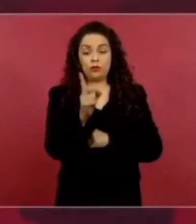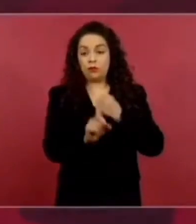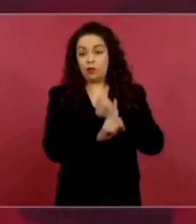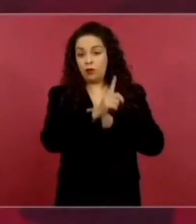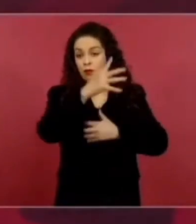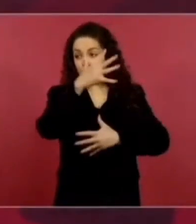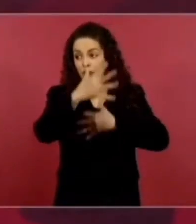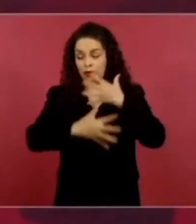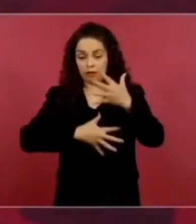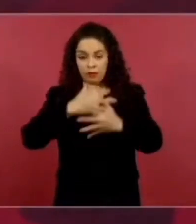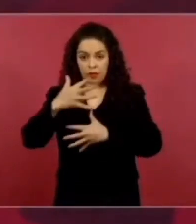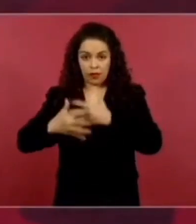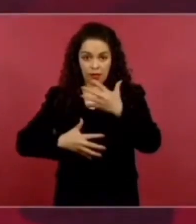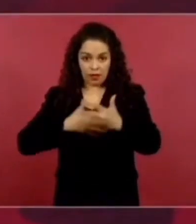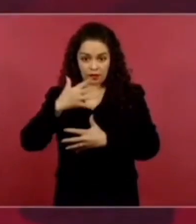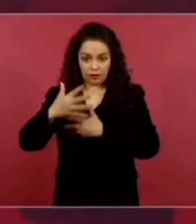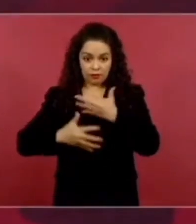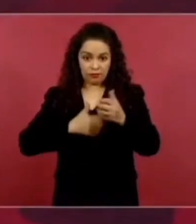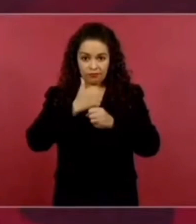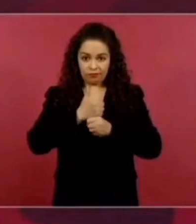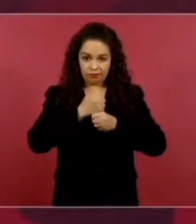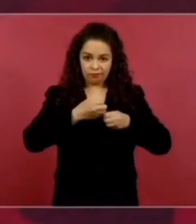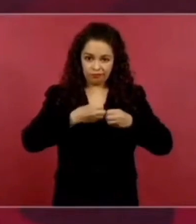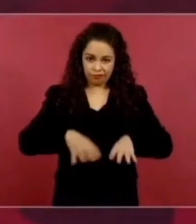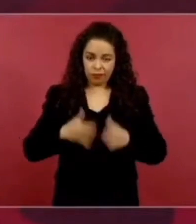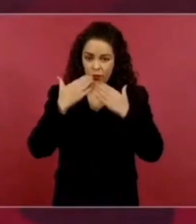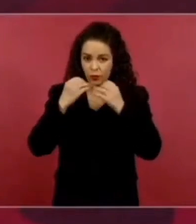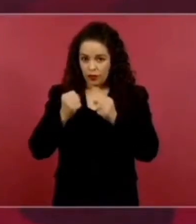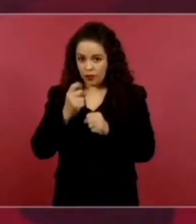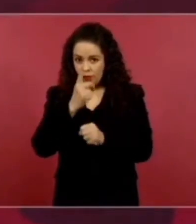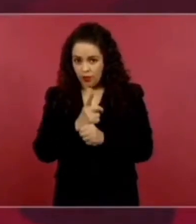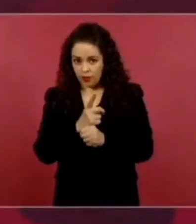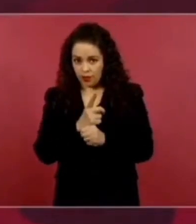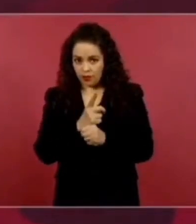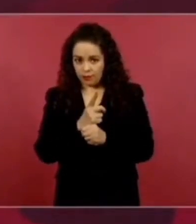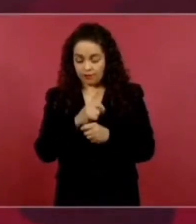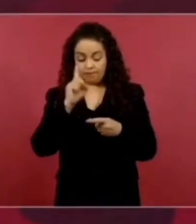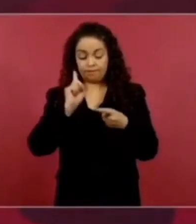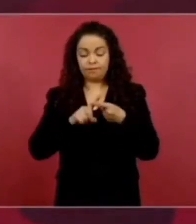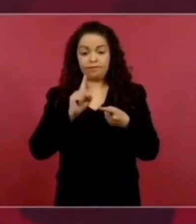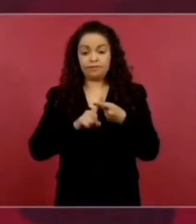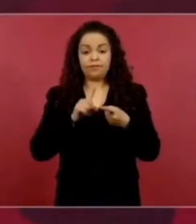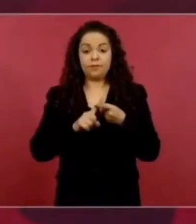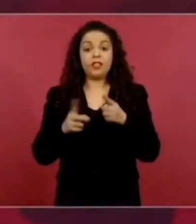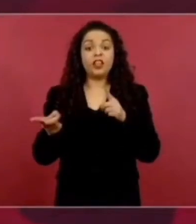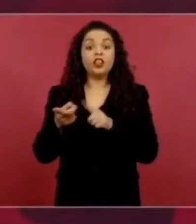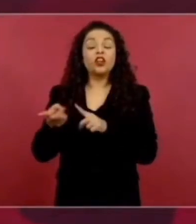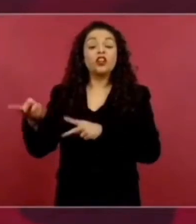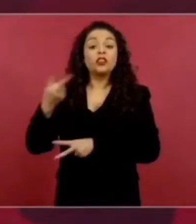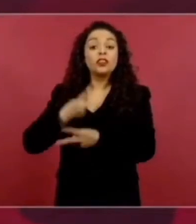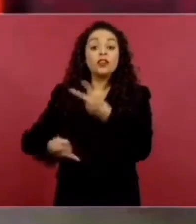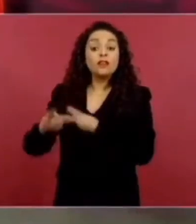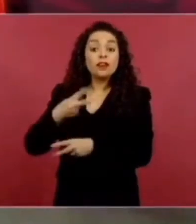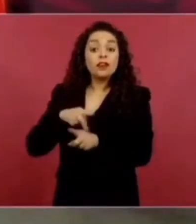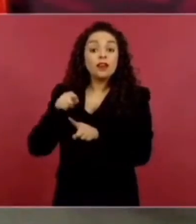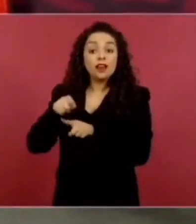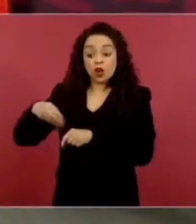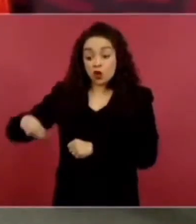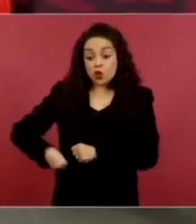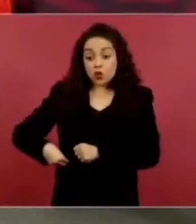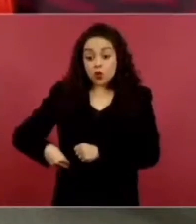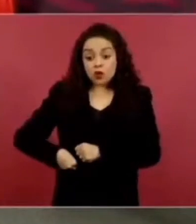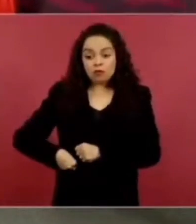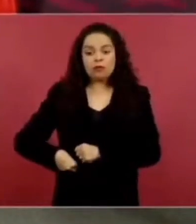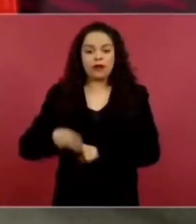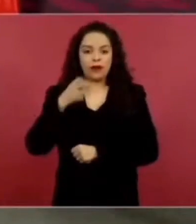es atender las causas que originan la violencia y